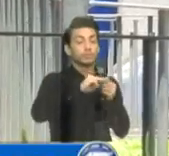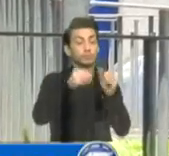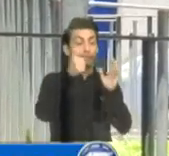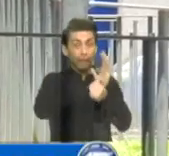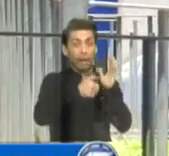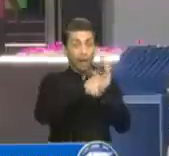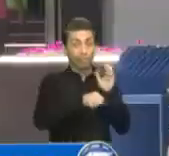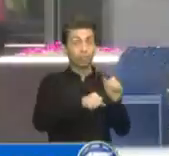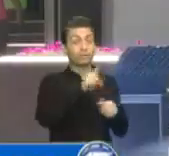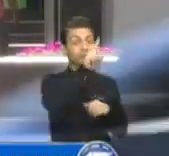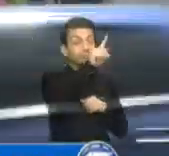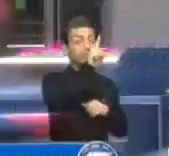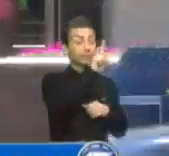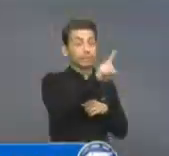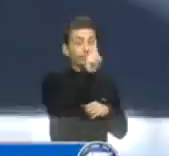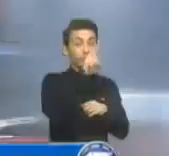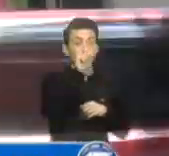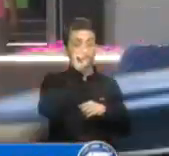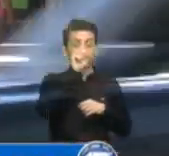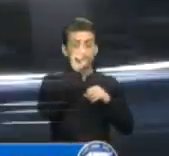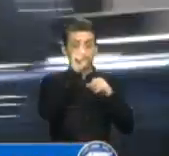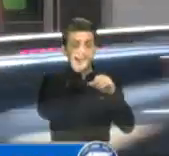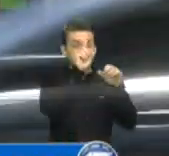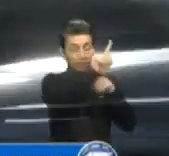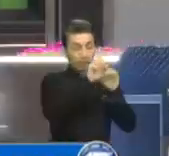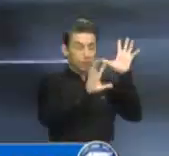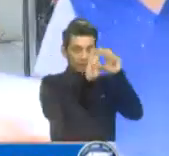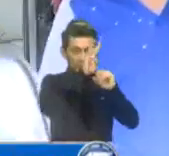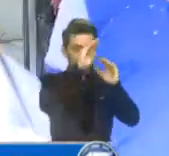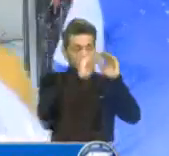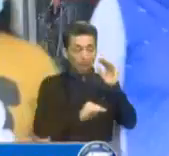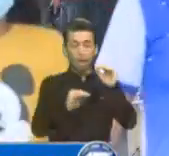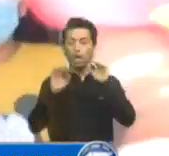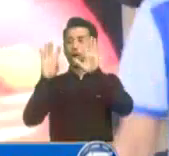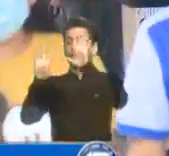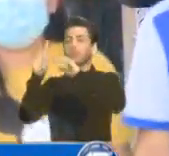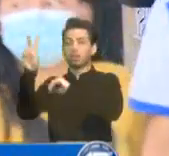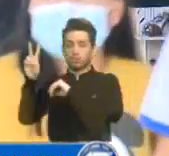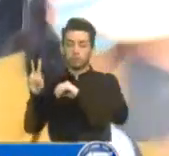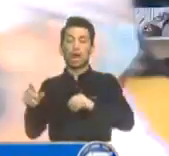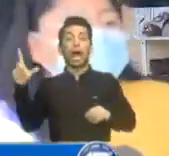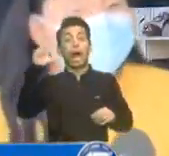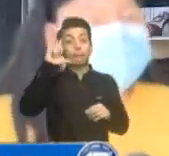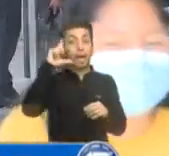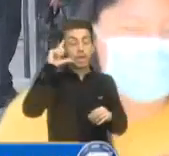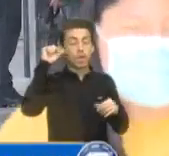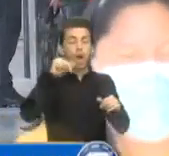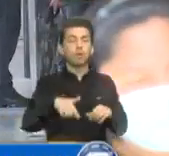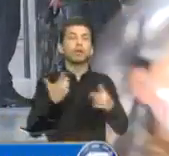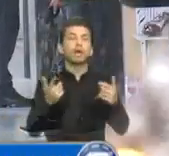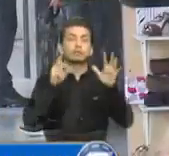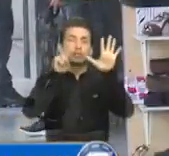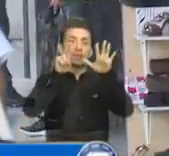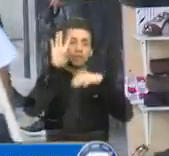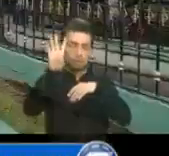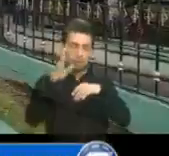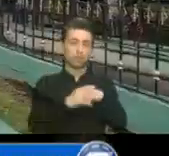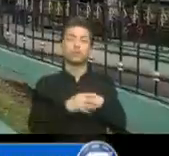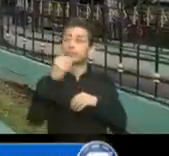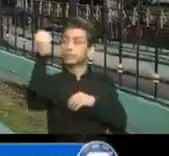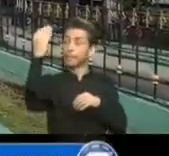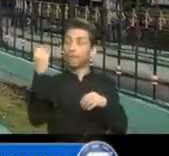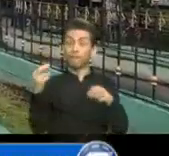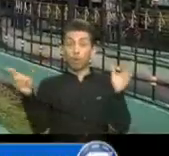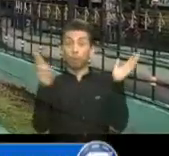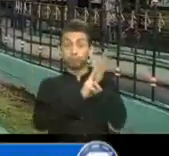113 a 92 y los municipios en alerta amarilla son 74. El semáforo de alertas estará